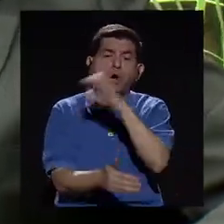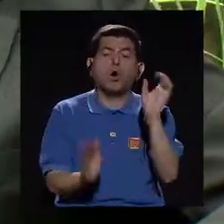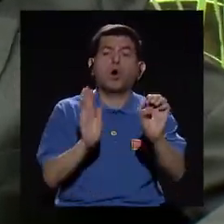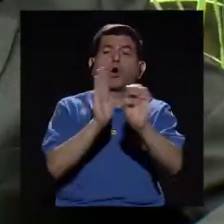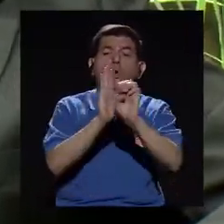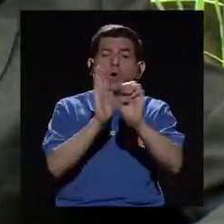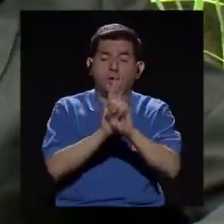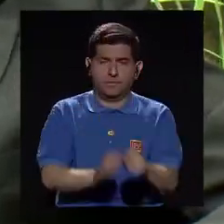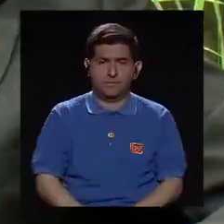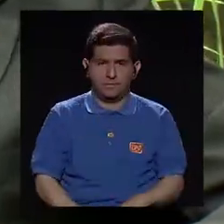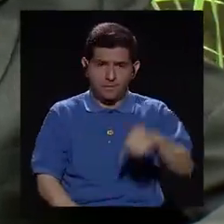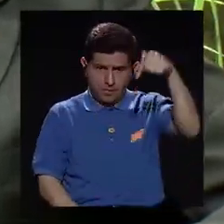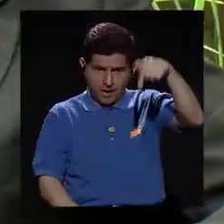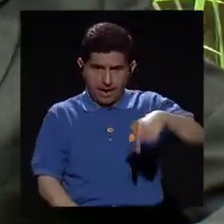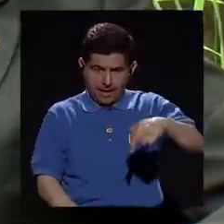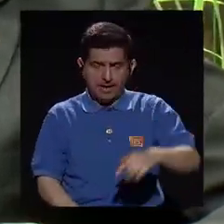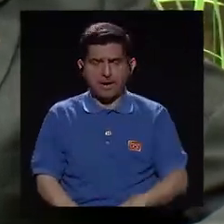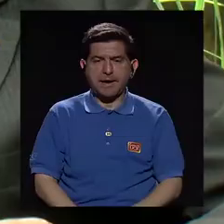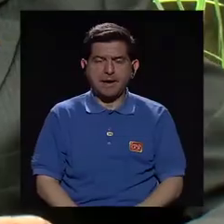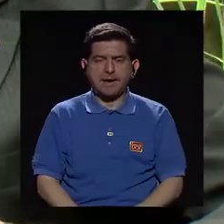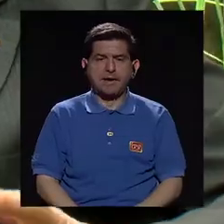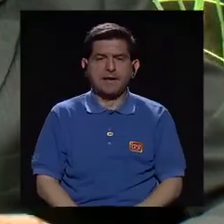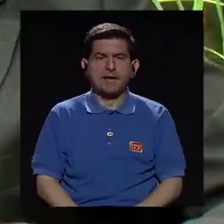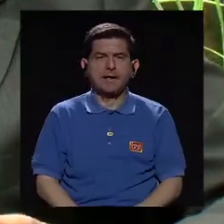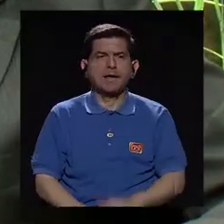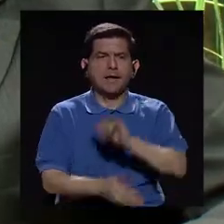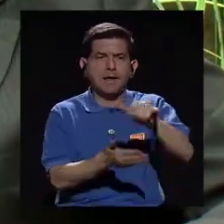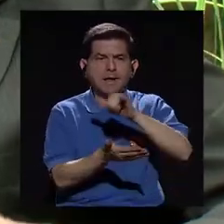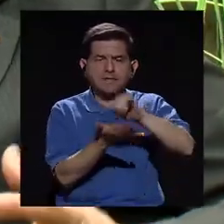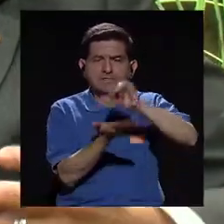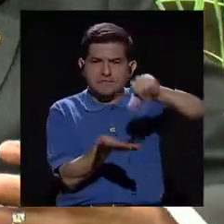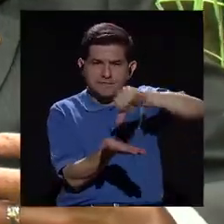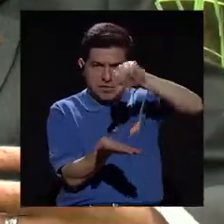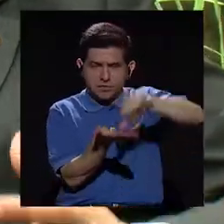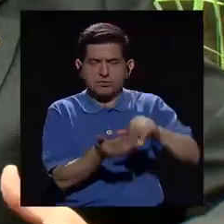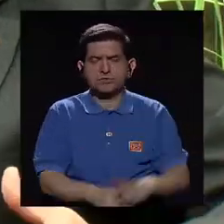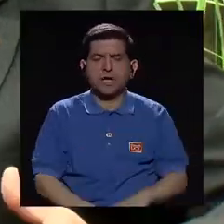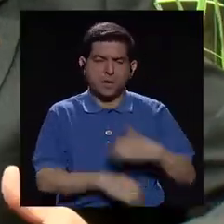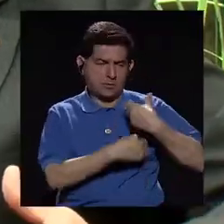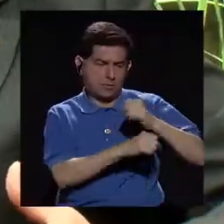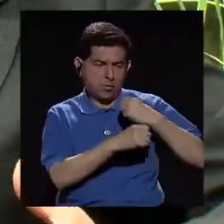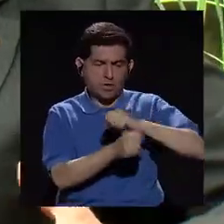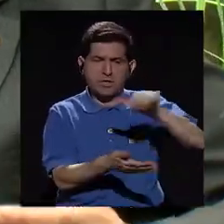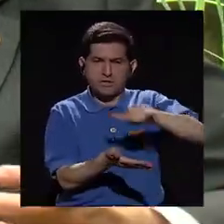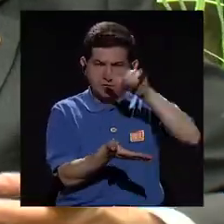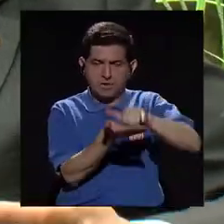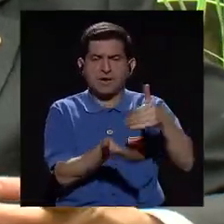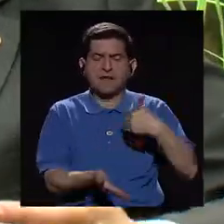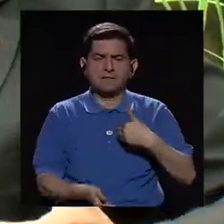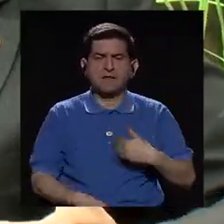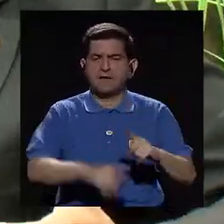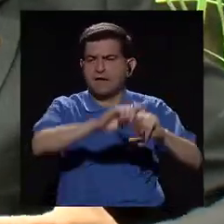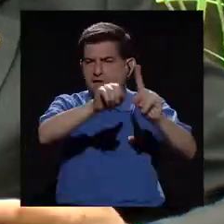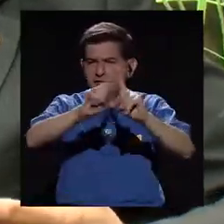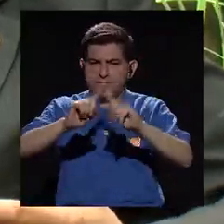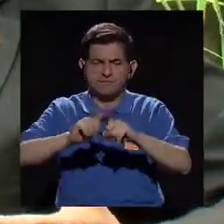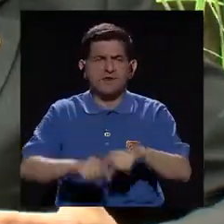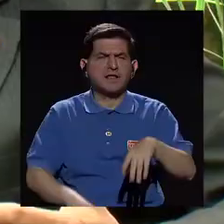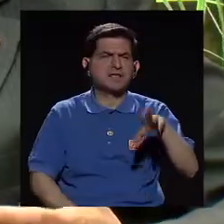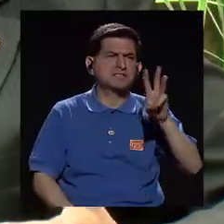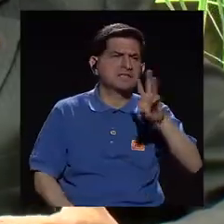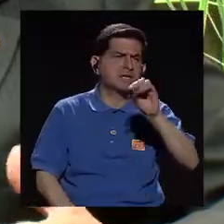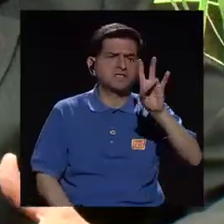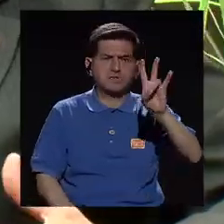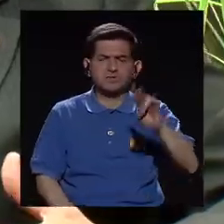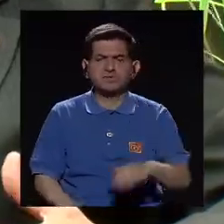O, por ejemplo, acá en la gran, en San José Centro, la Municipalidad de San José mantiene una red de